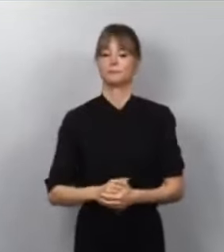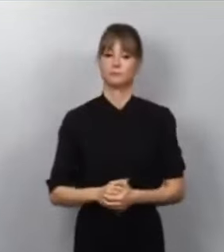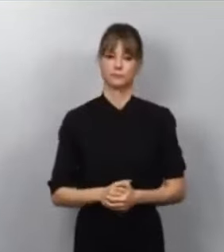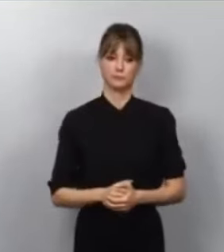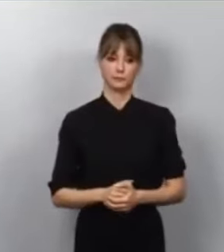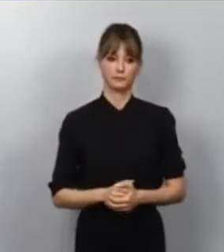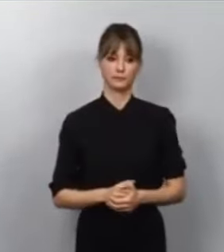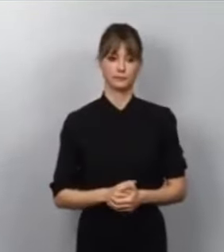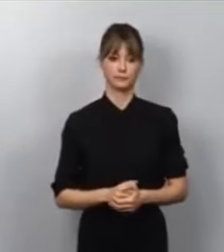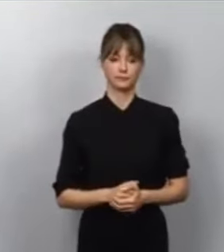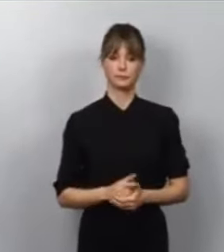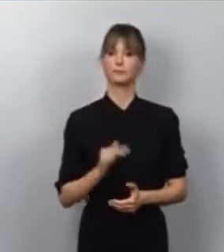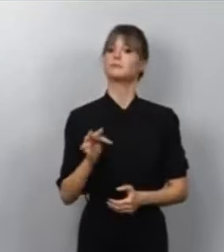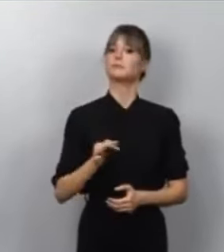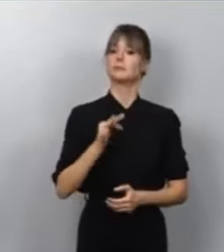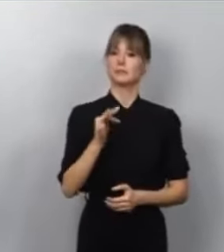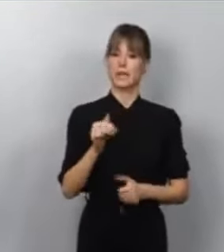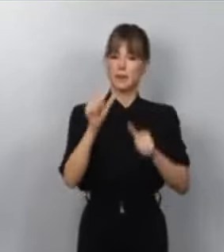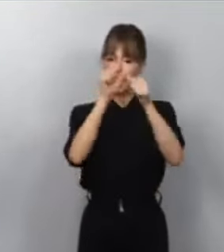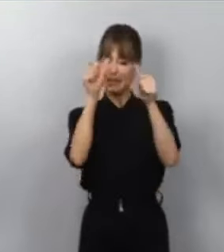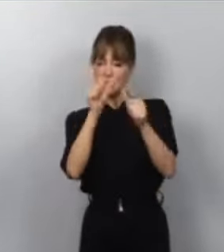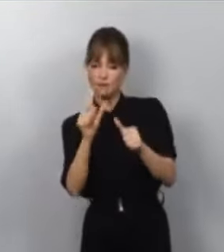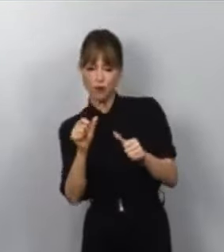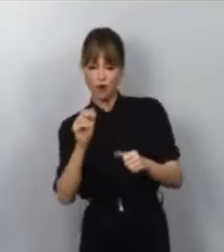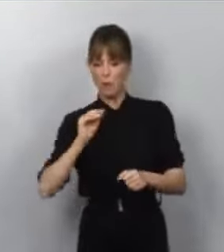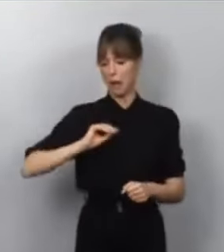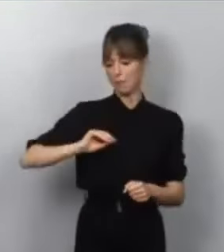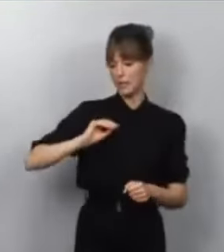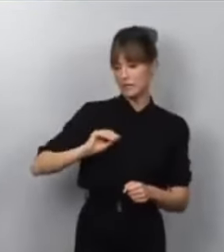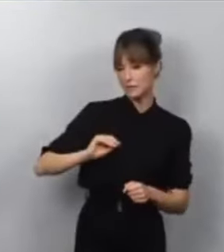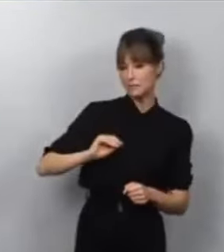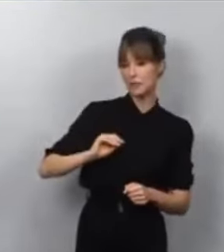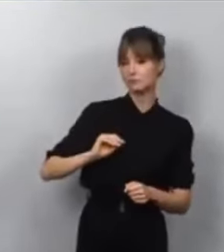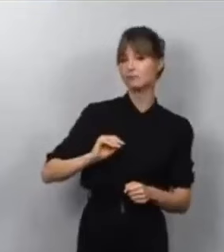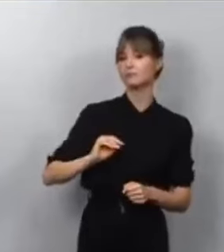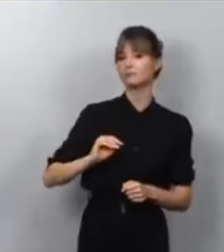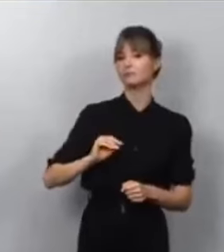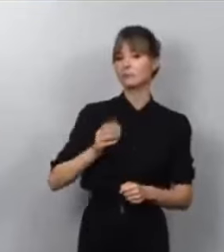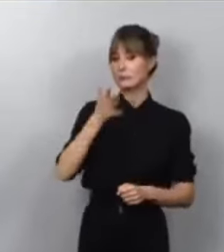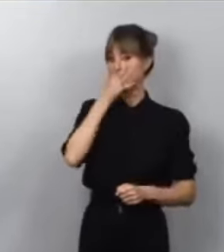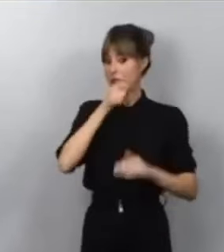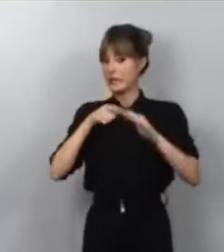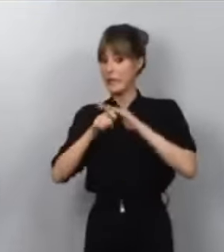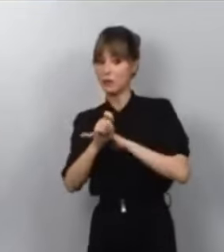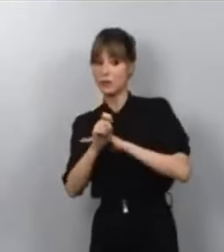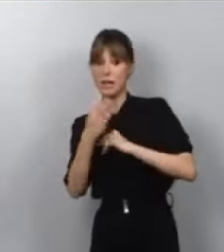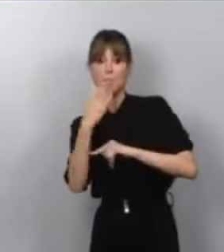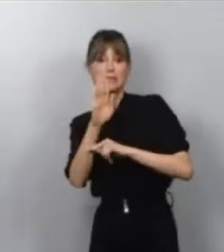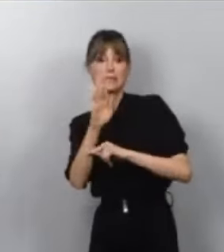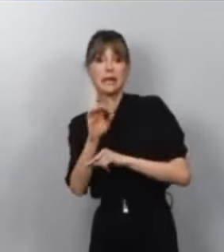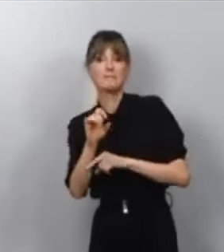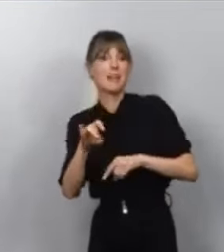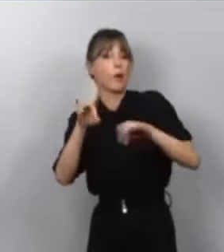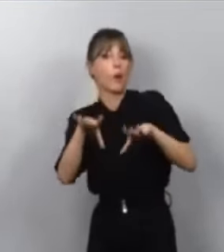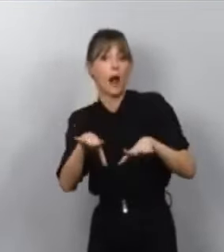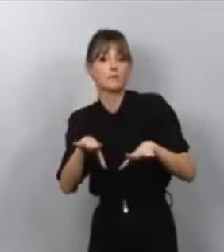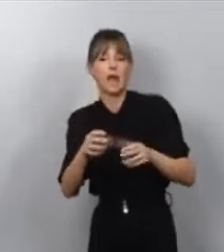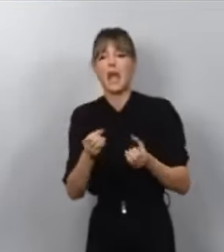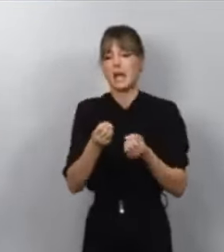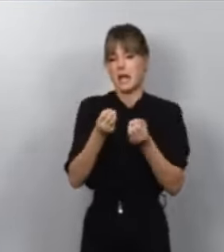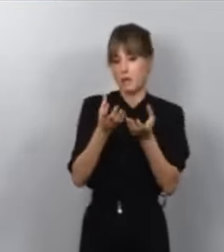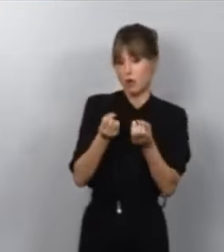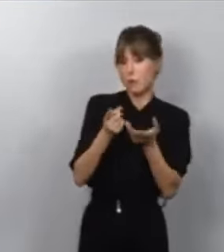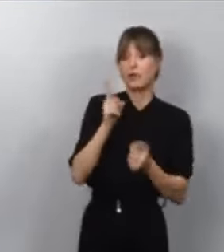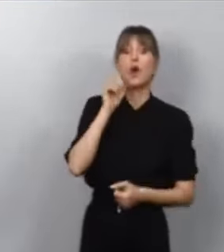Además, tiene la misma manera, la misma forma de proceder a la hora de presentar una denuncia. Con informaciones